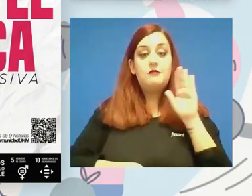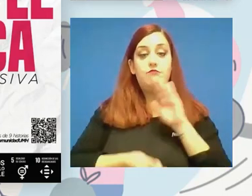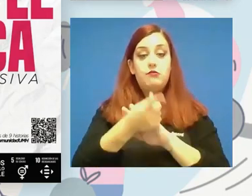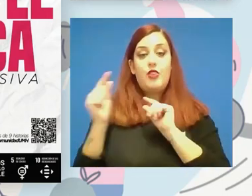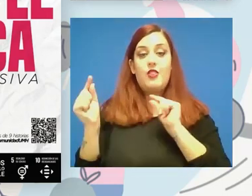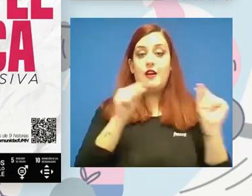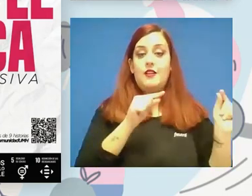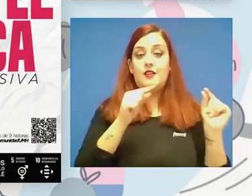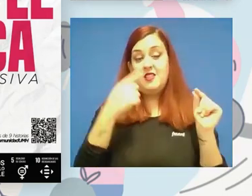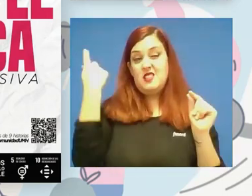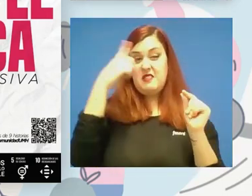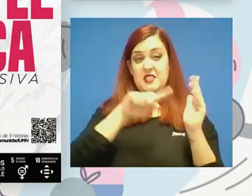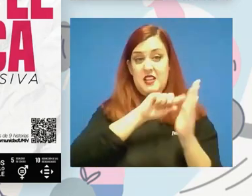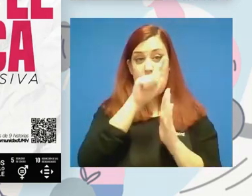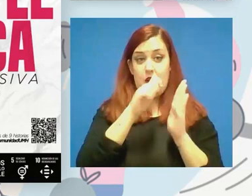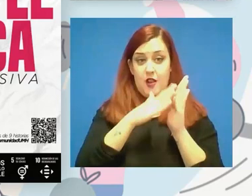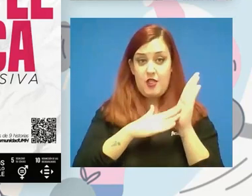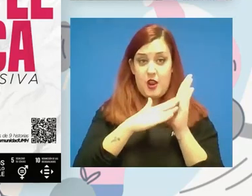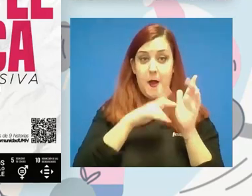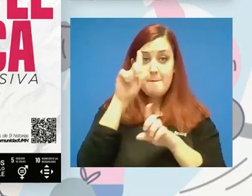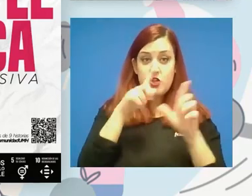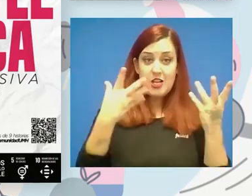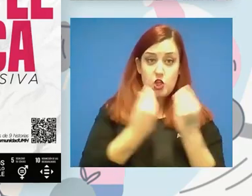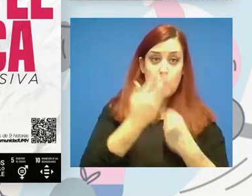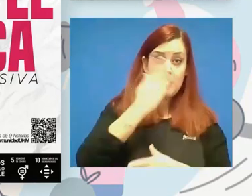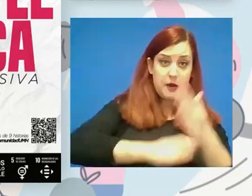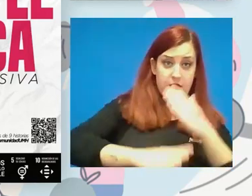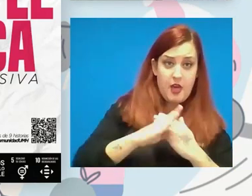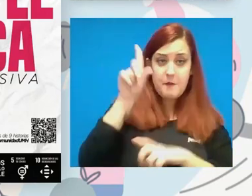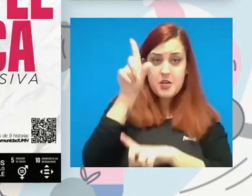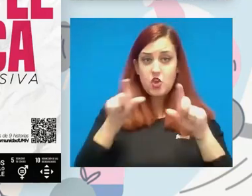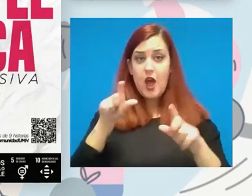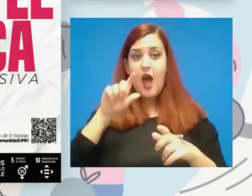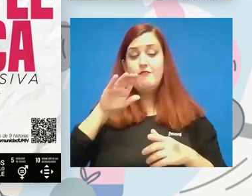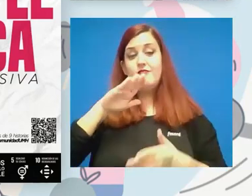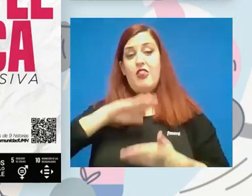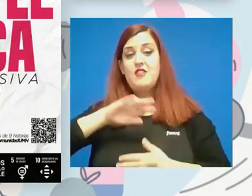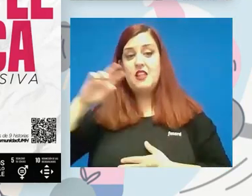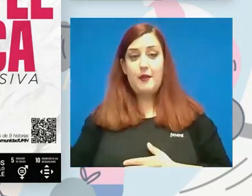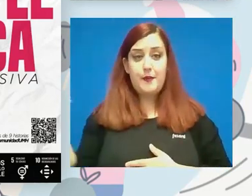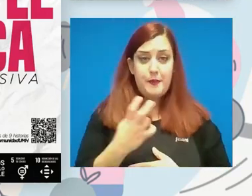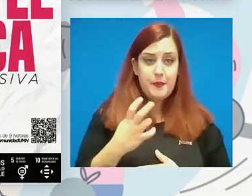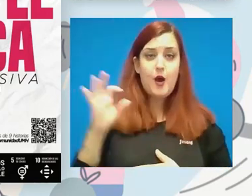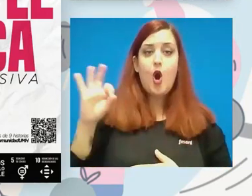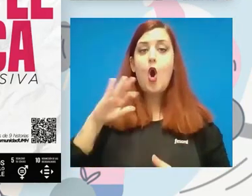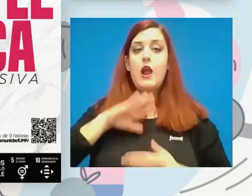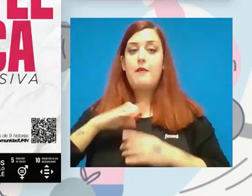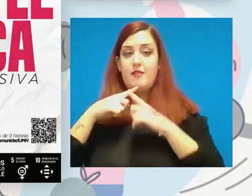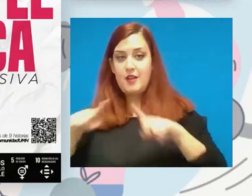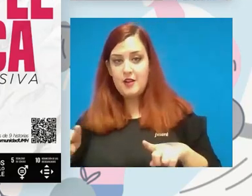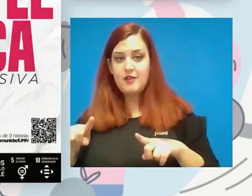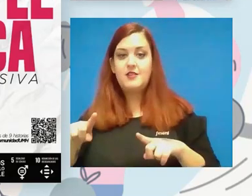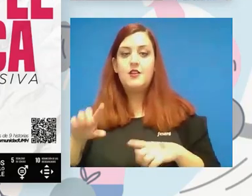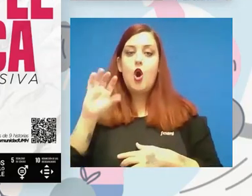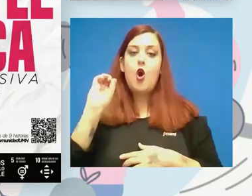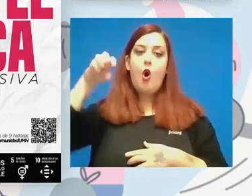Valenciana, este debate de si persona con discapacidad, persona con diversidad funcional, personas con capacidades diferentes. Ahora la ONS habla de personas en situación